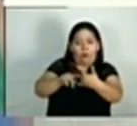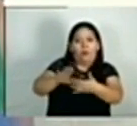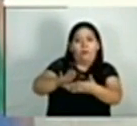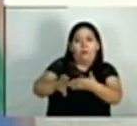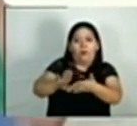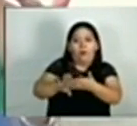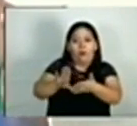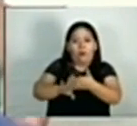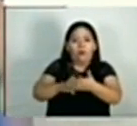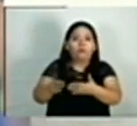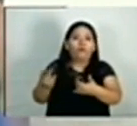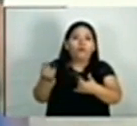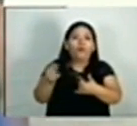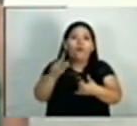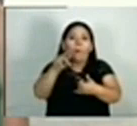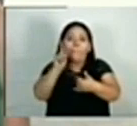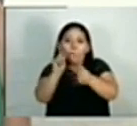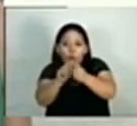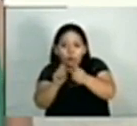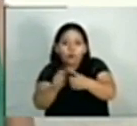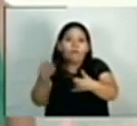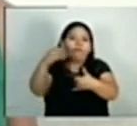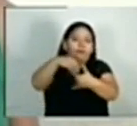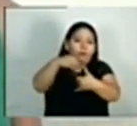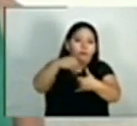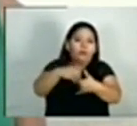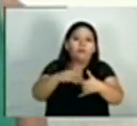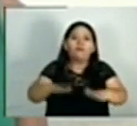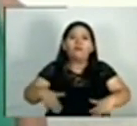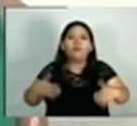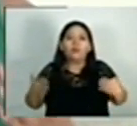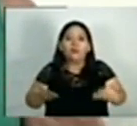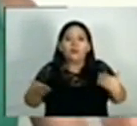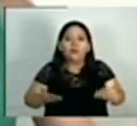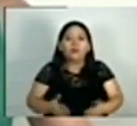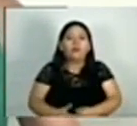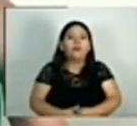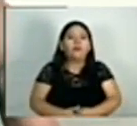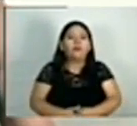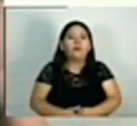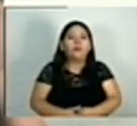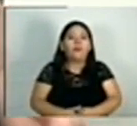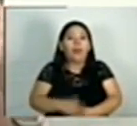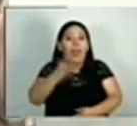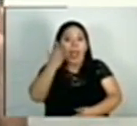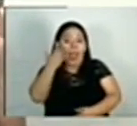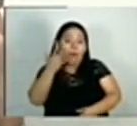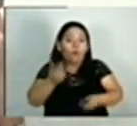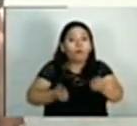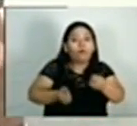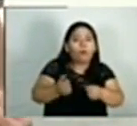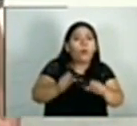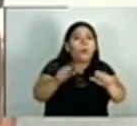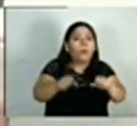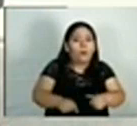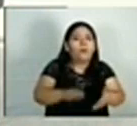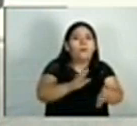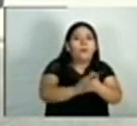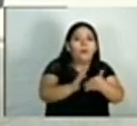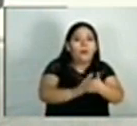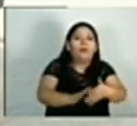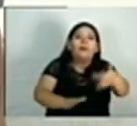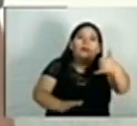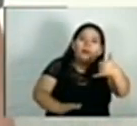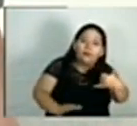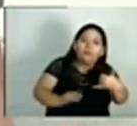solo es un medio de acumulación, sino también un medio de pago. ¿Qué va a suceder con esto? Que el cliente que llega con afán hoy en día puede hacer un pago desde la